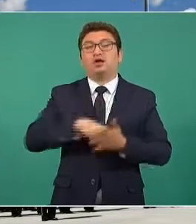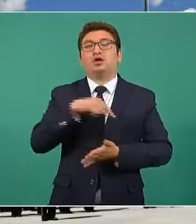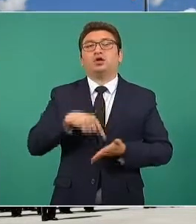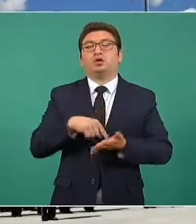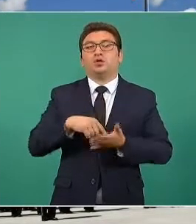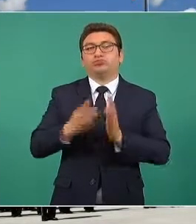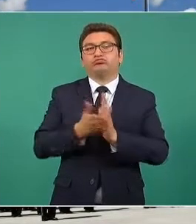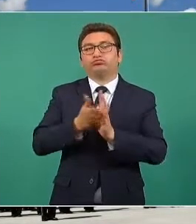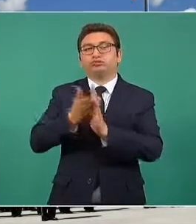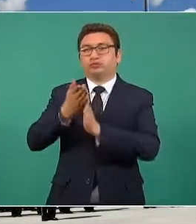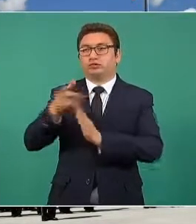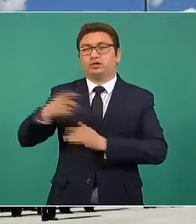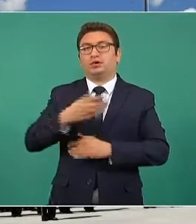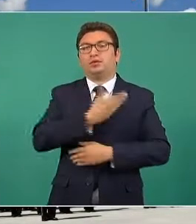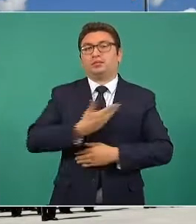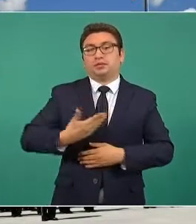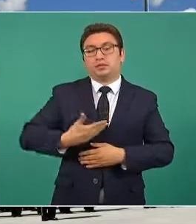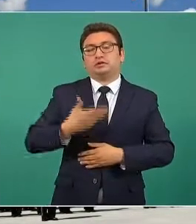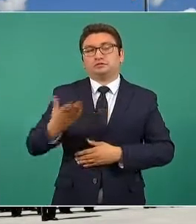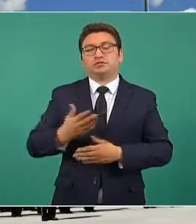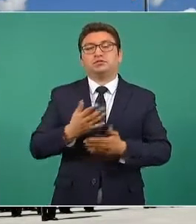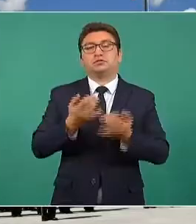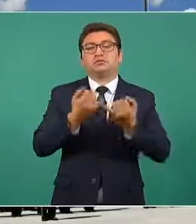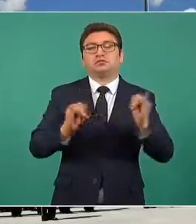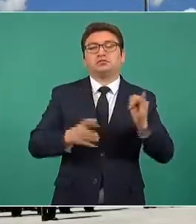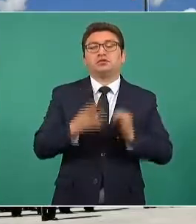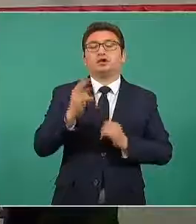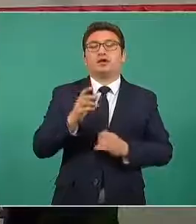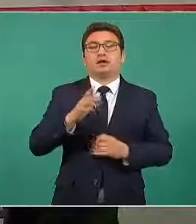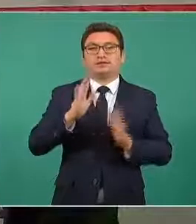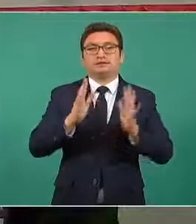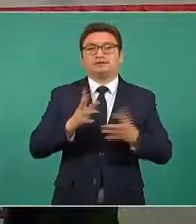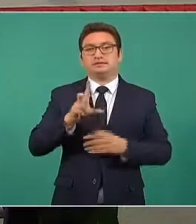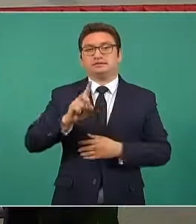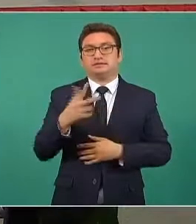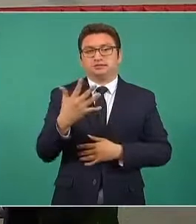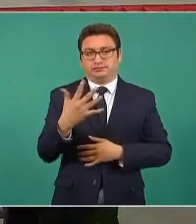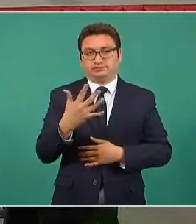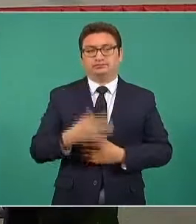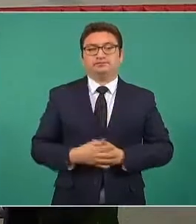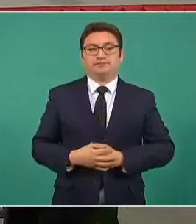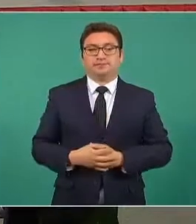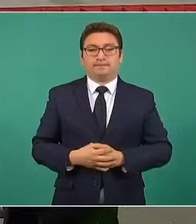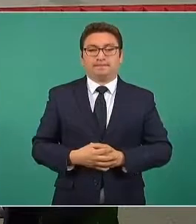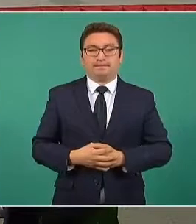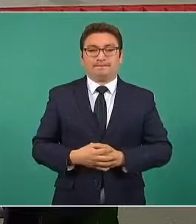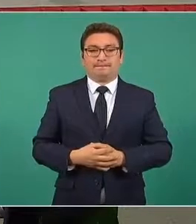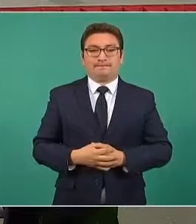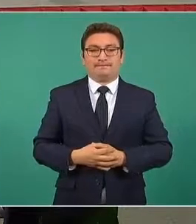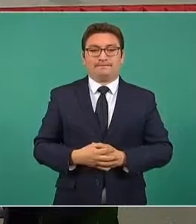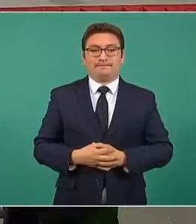todos los construidos, el señor presidente ha inaugurado 35 instalaciones. Adelante.